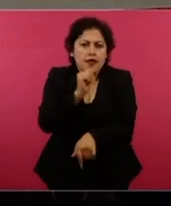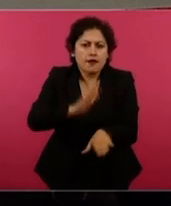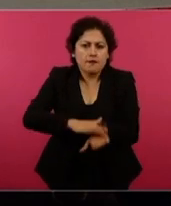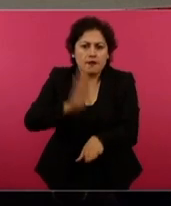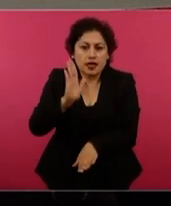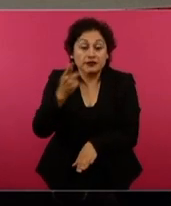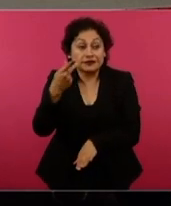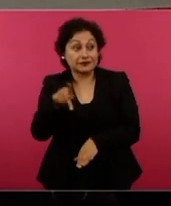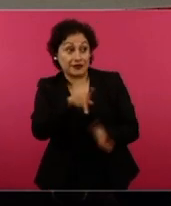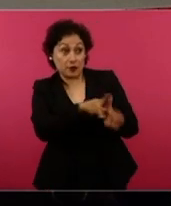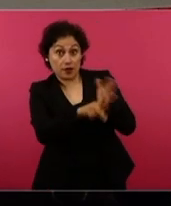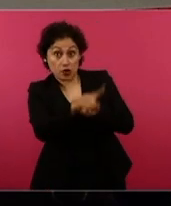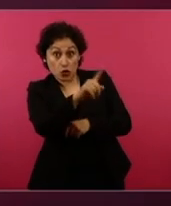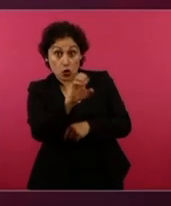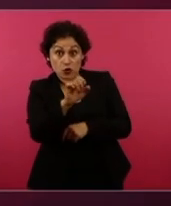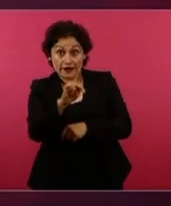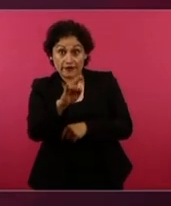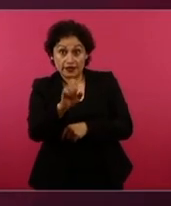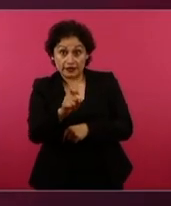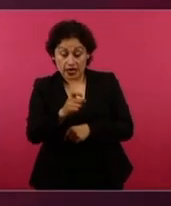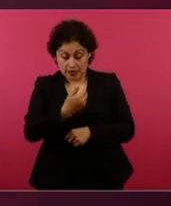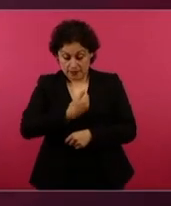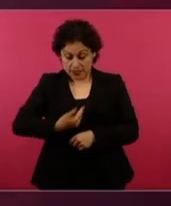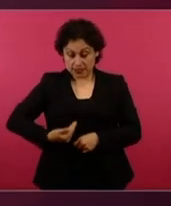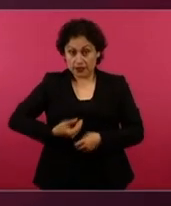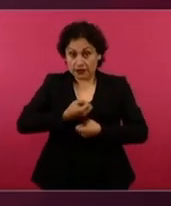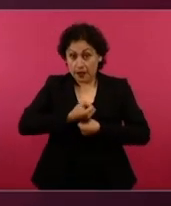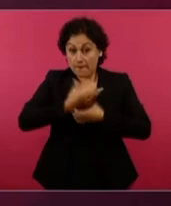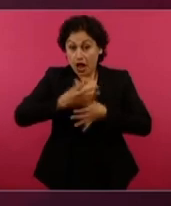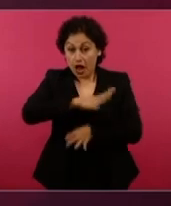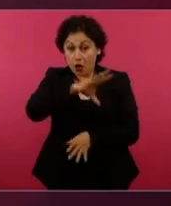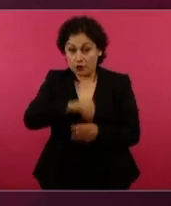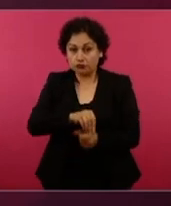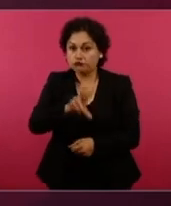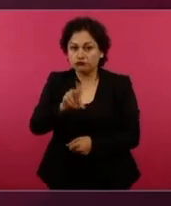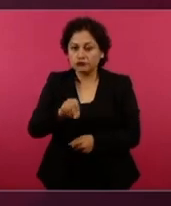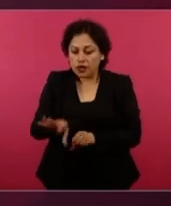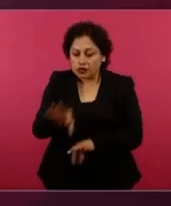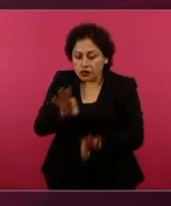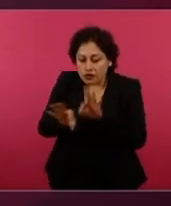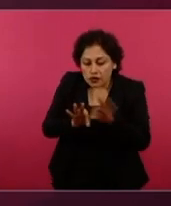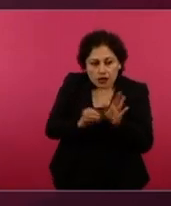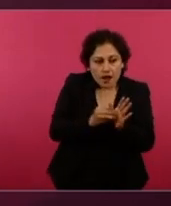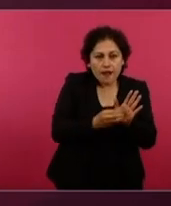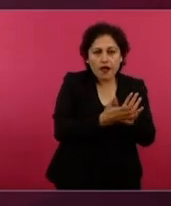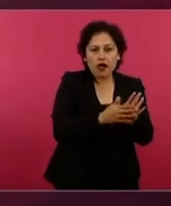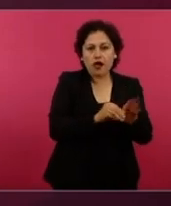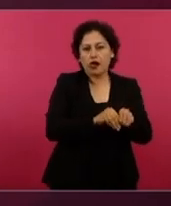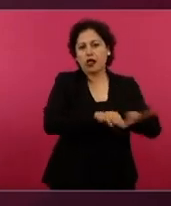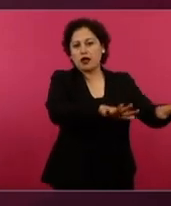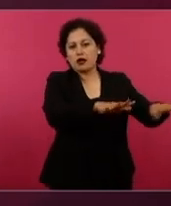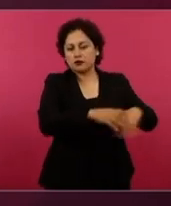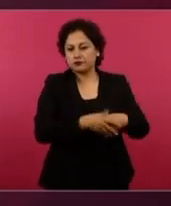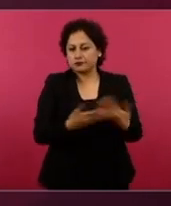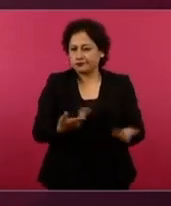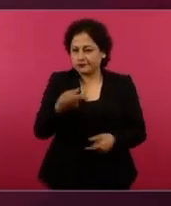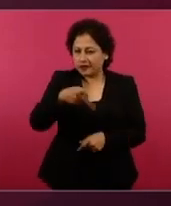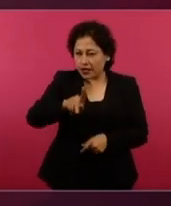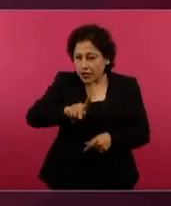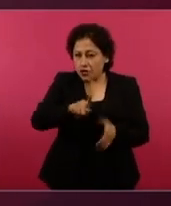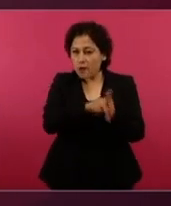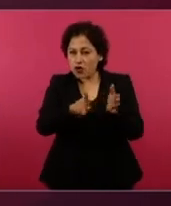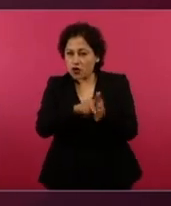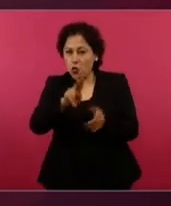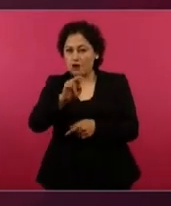palabras, sólo las ajustó para golpear. Pero no nada más fue el Universal. Tenemos que decir que, por supuesto,